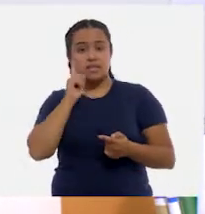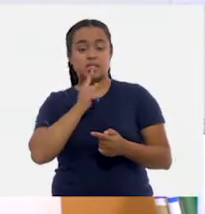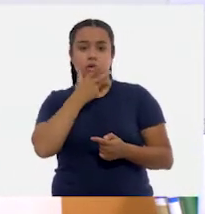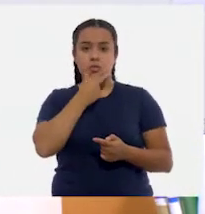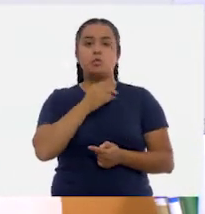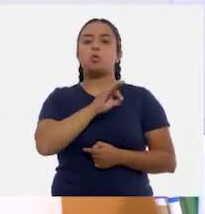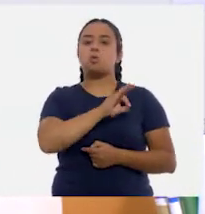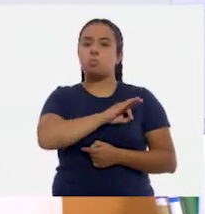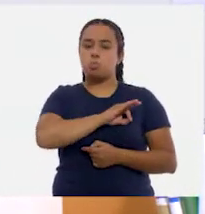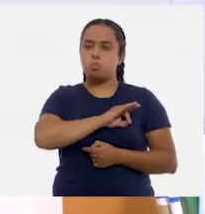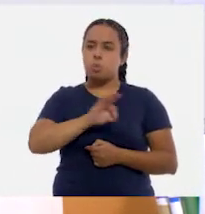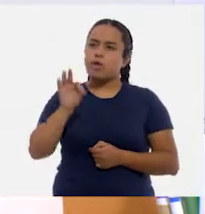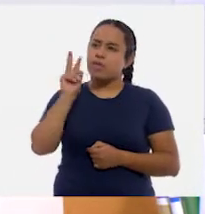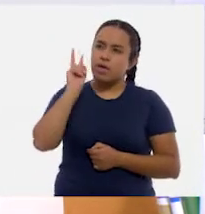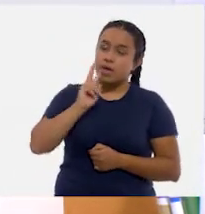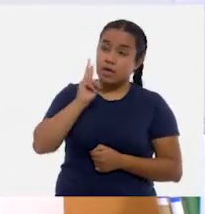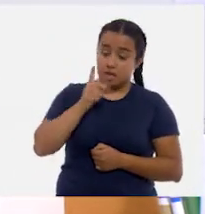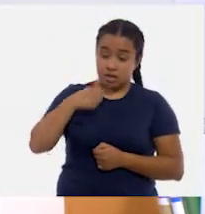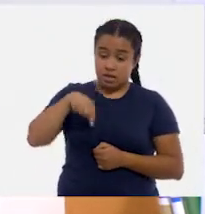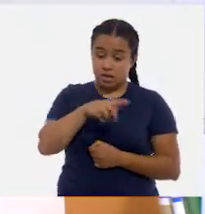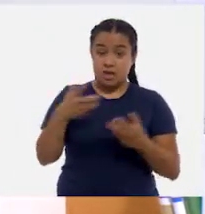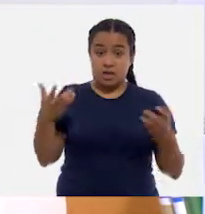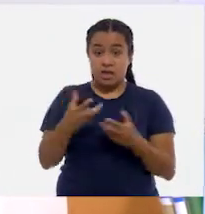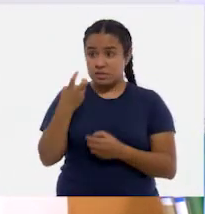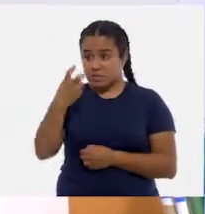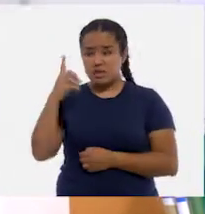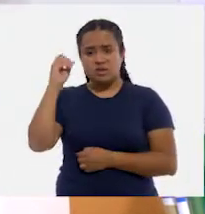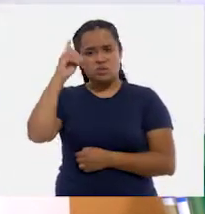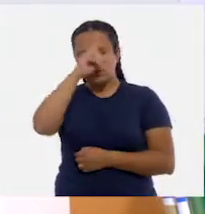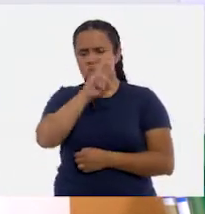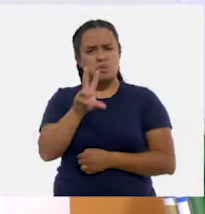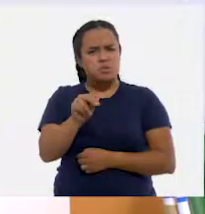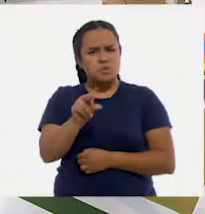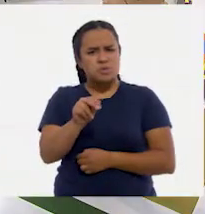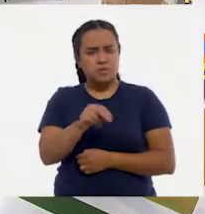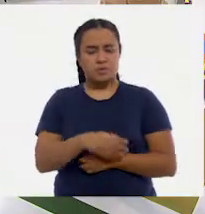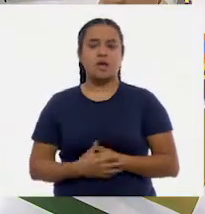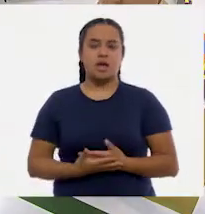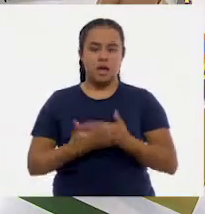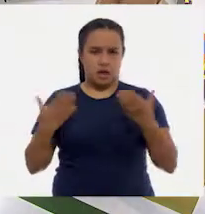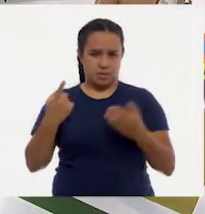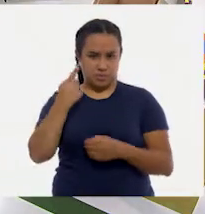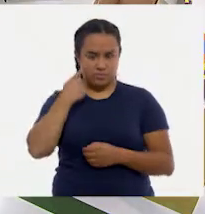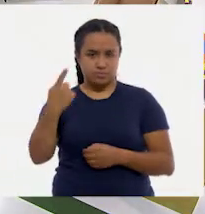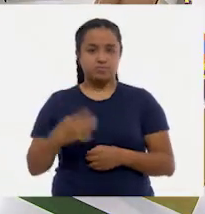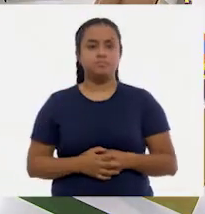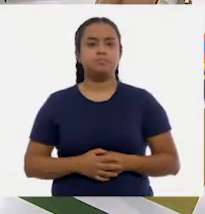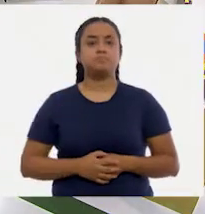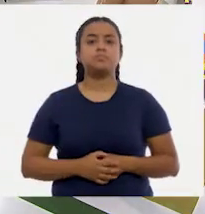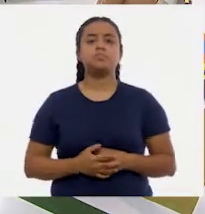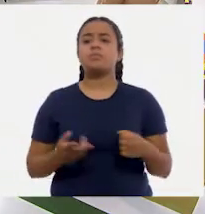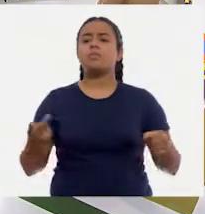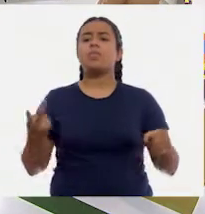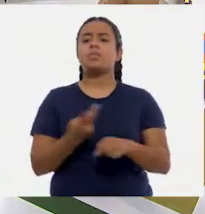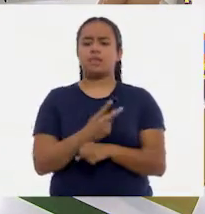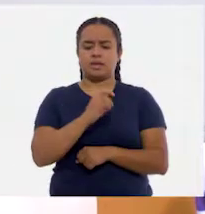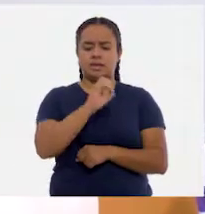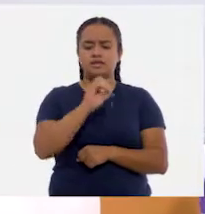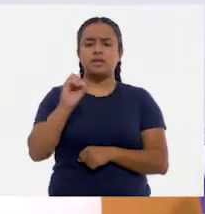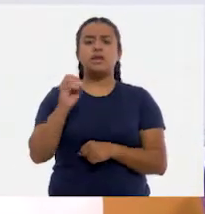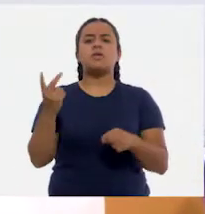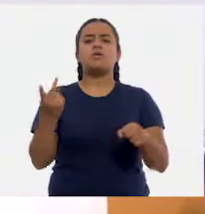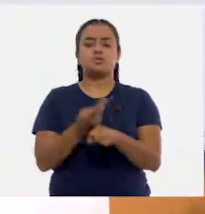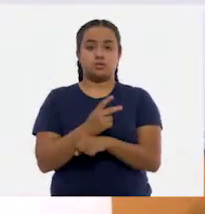puedan verificar que lo que hacemos no es complicado. Ahora, fíjate, ¿qué creamos que pasaba con los ceros?